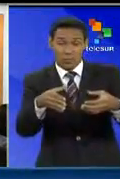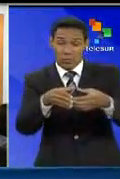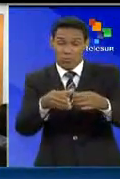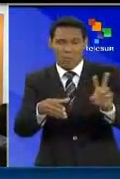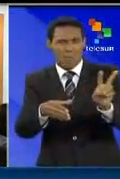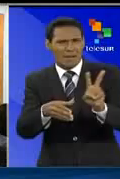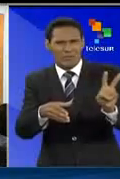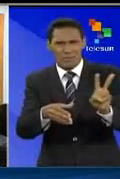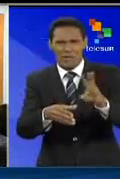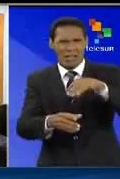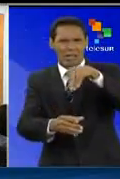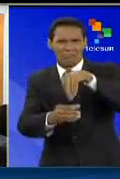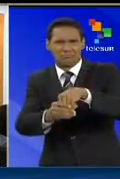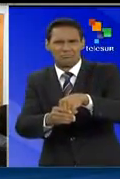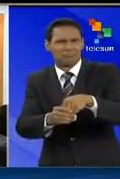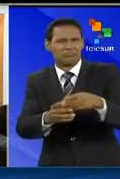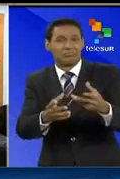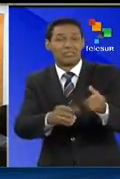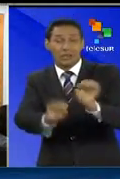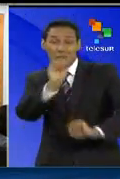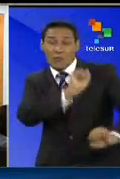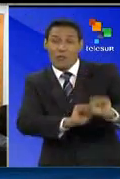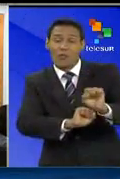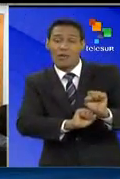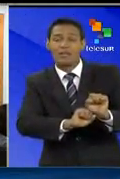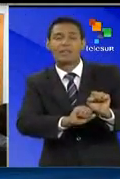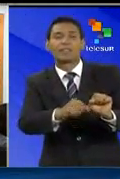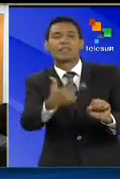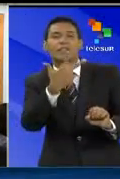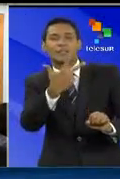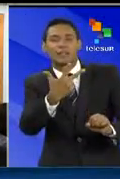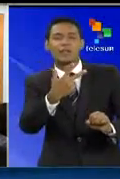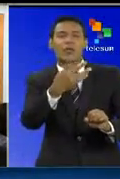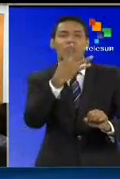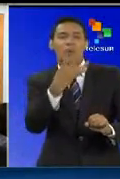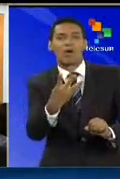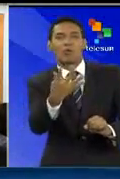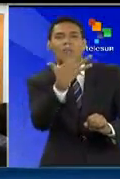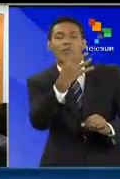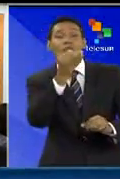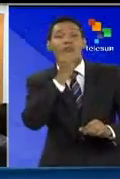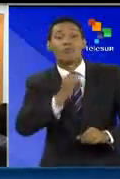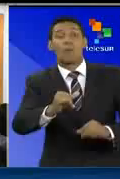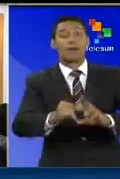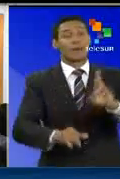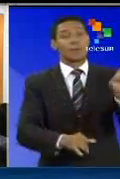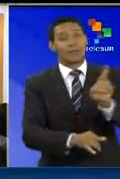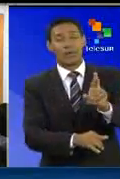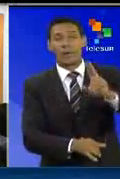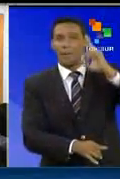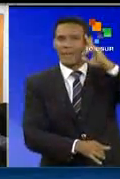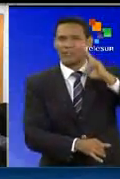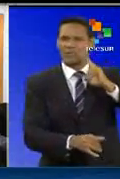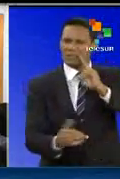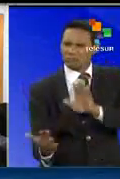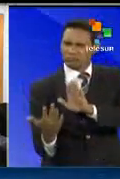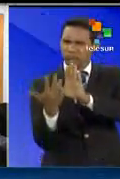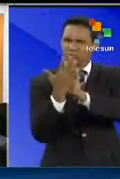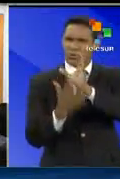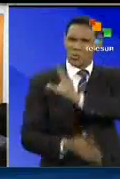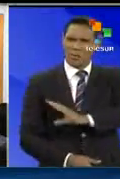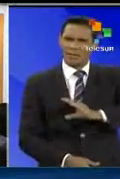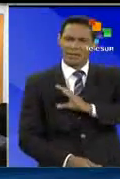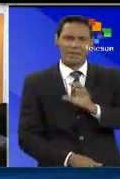en la defensa del tercer, cuarto y quinto informe de la República Bolivariana de Venezuela frente al Comité de Organización de